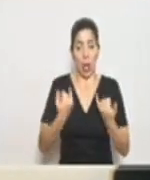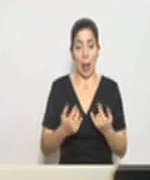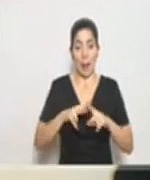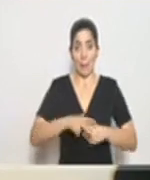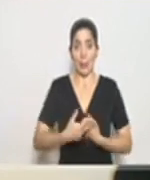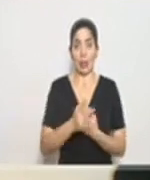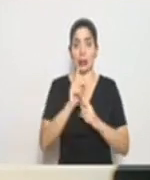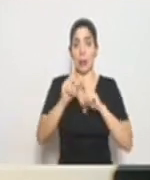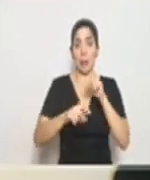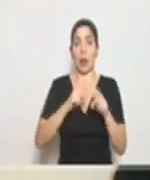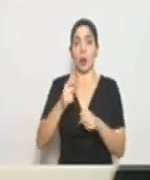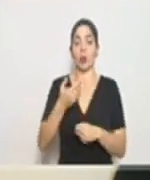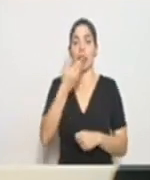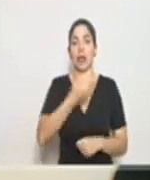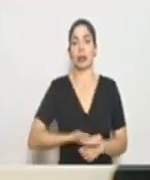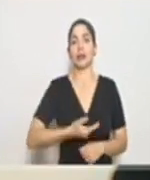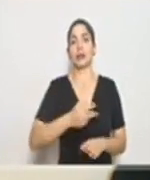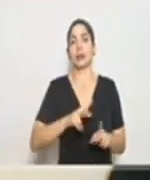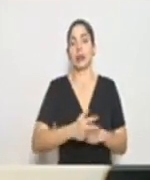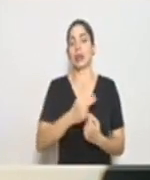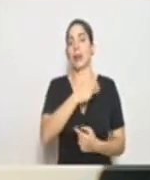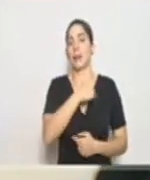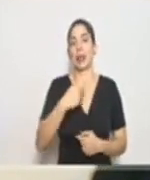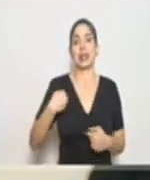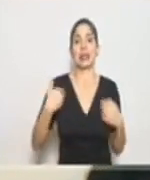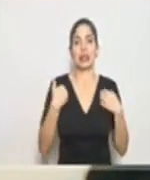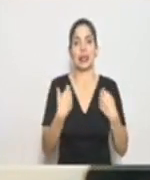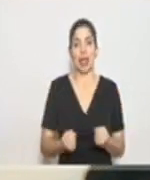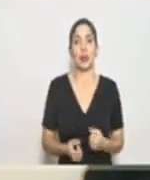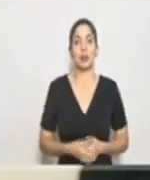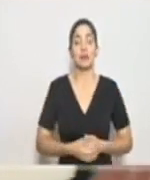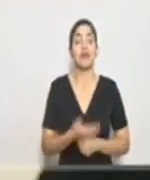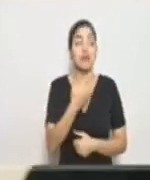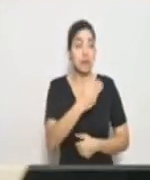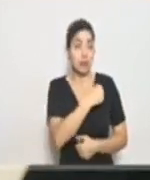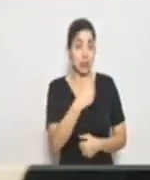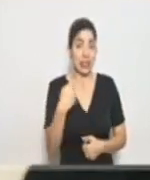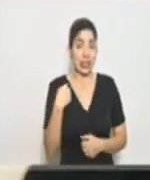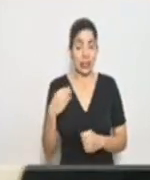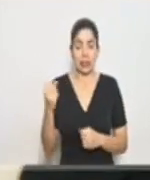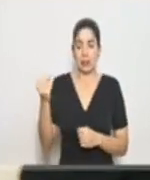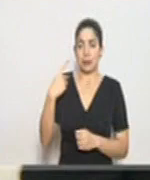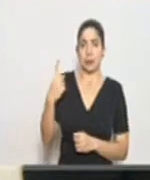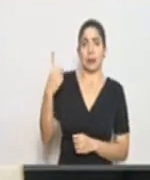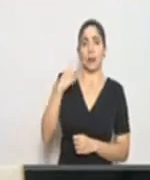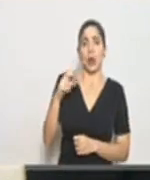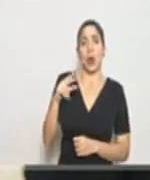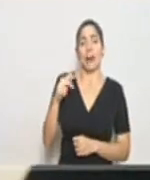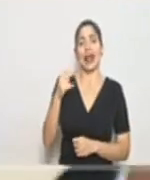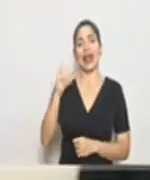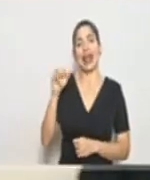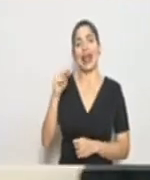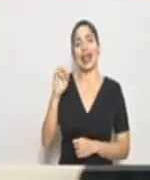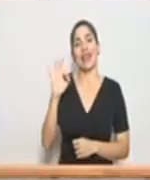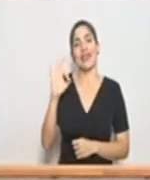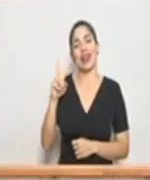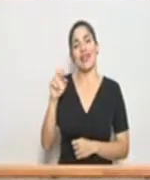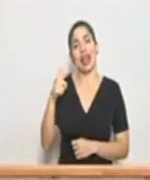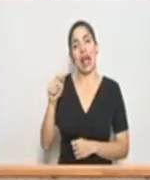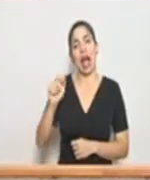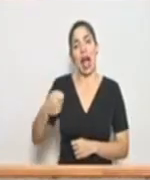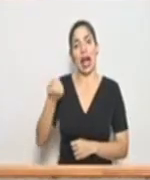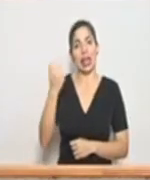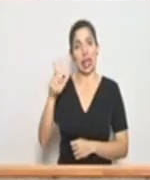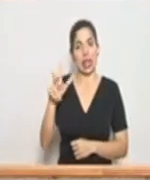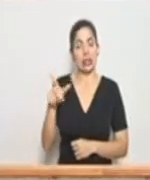estas consultas con el señor ministro de Salud. Señor ministro, nos enviaron la consulta la colega Jennifer Vega de Canal